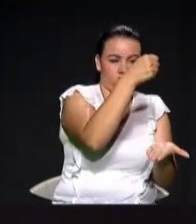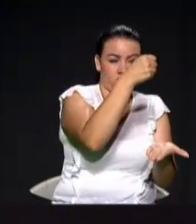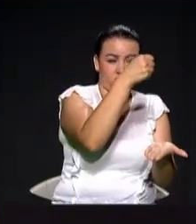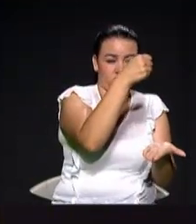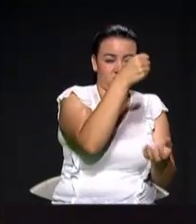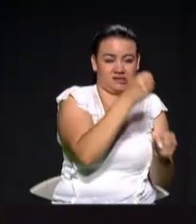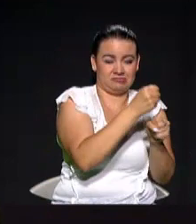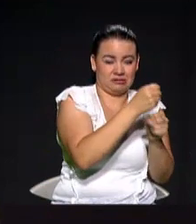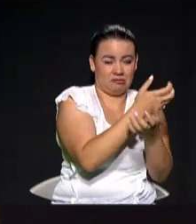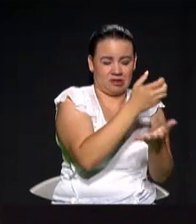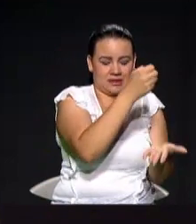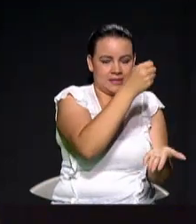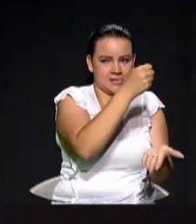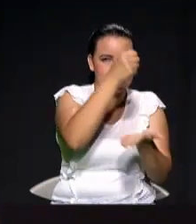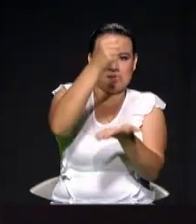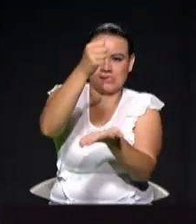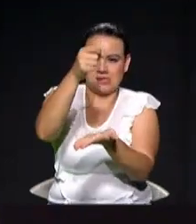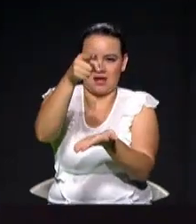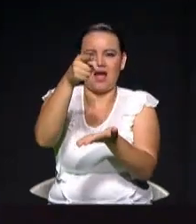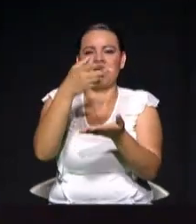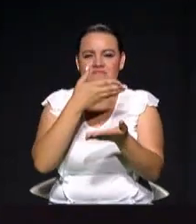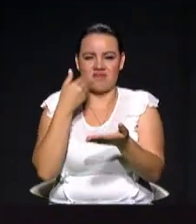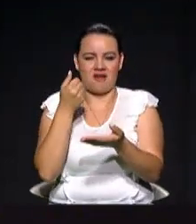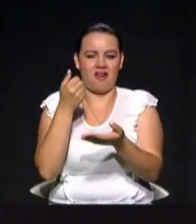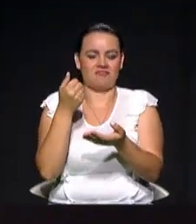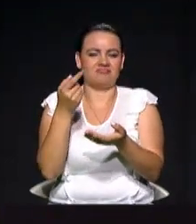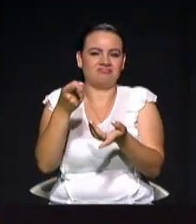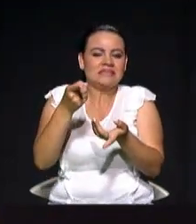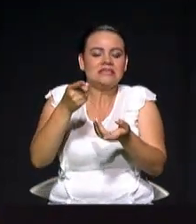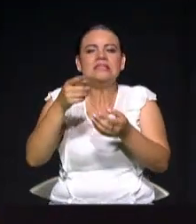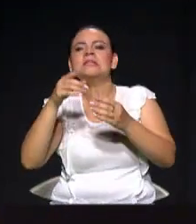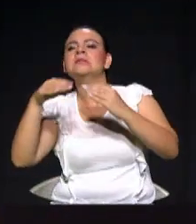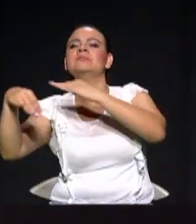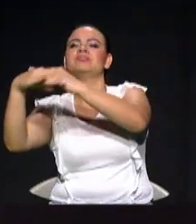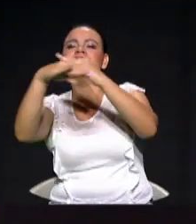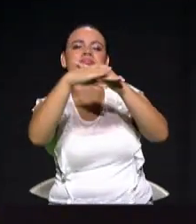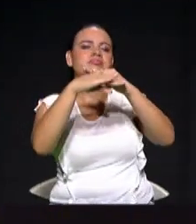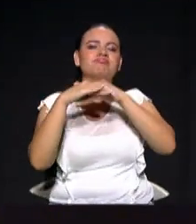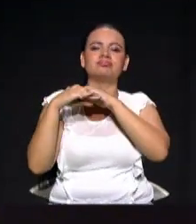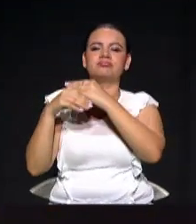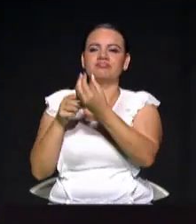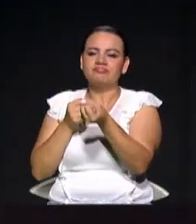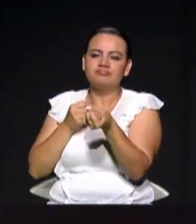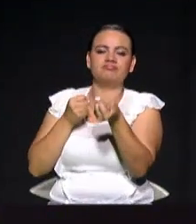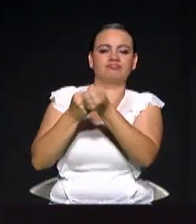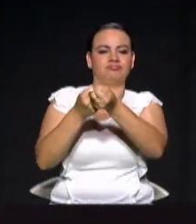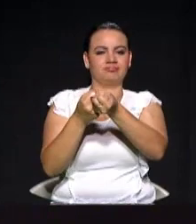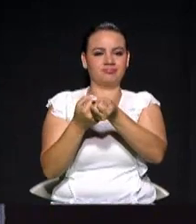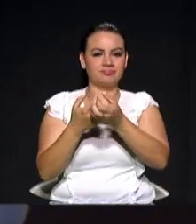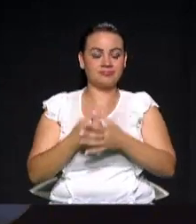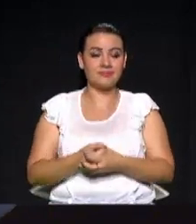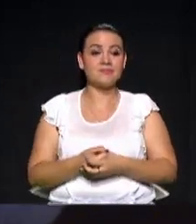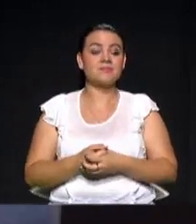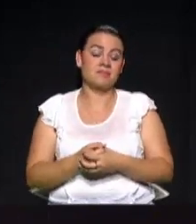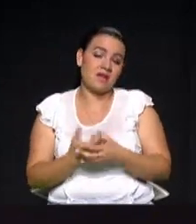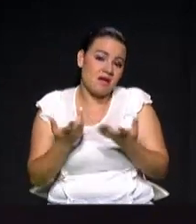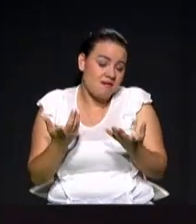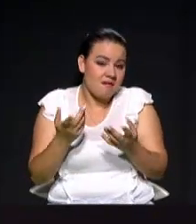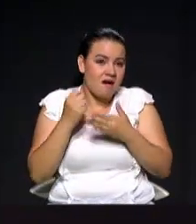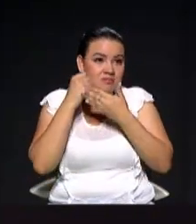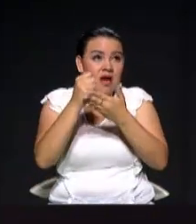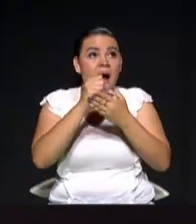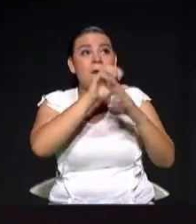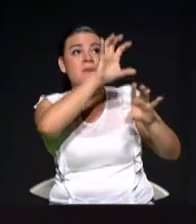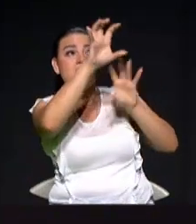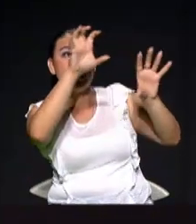fortalecer la economía solidaria. Y eso lo haremos, tomaremos parte de este presupuesto que hoy maneja el sector financiero formal, o al menos el que no es